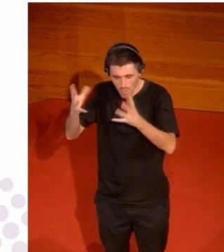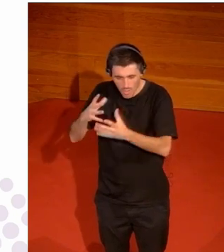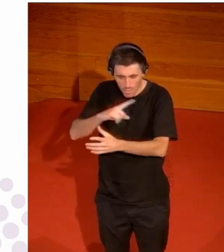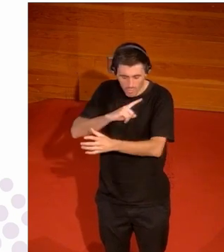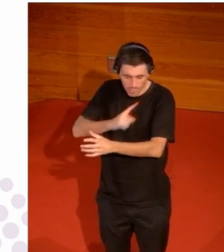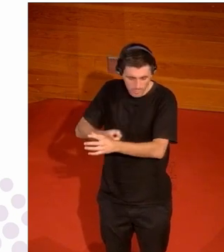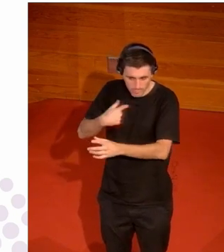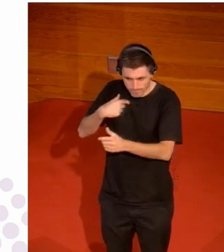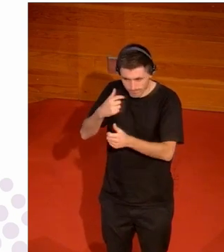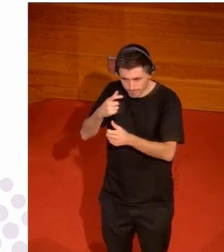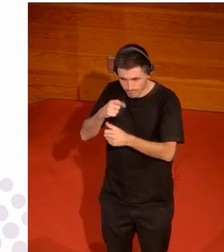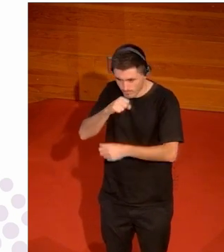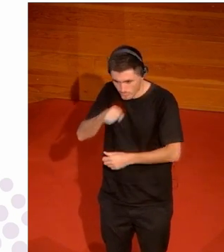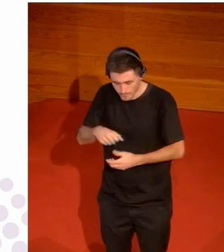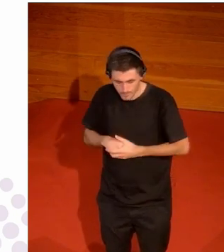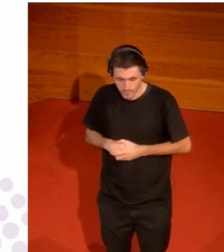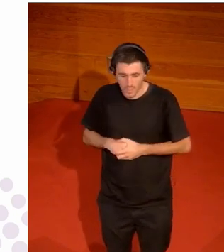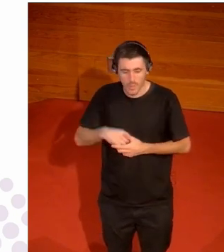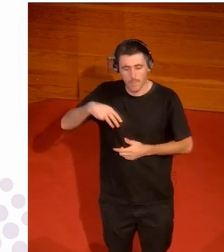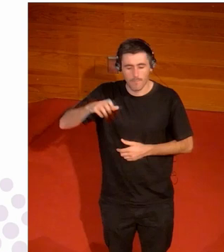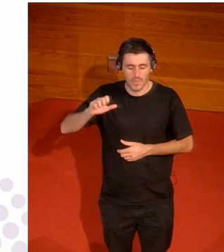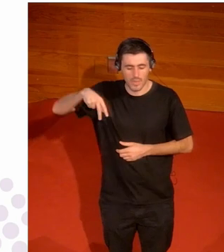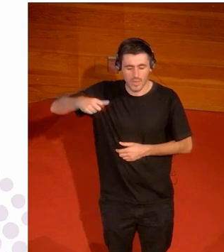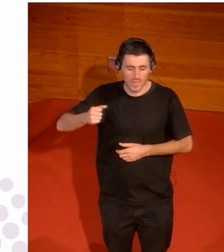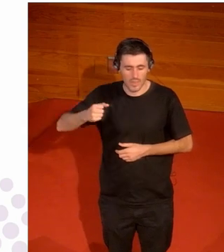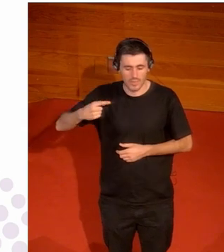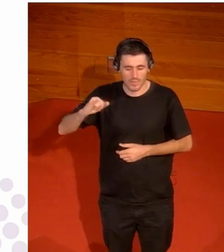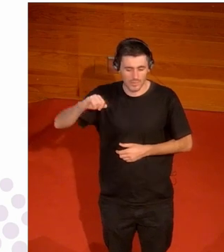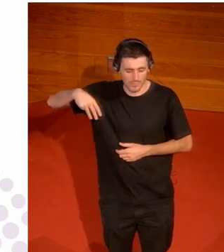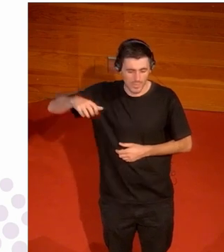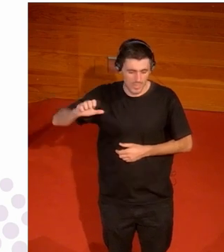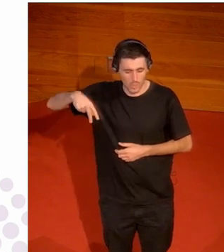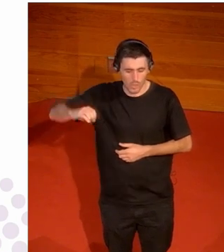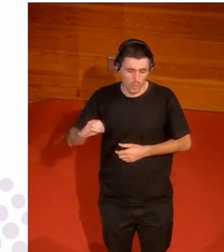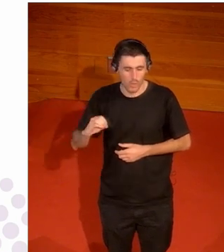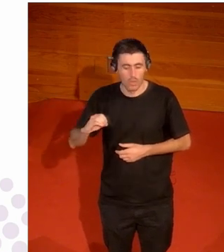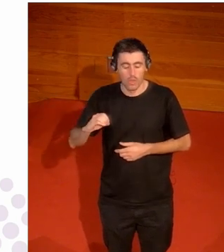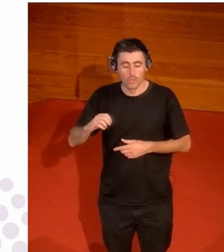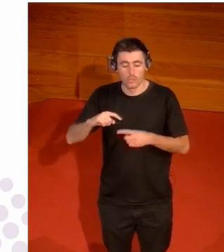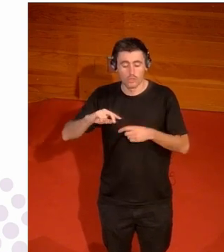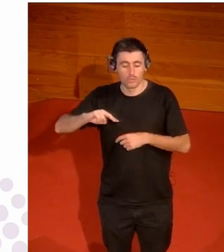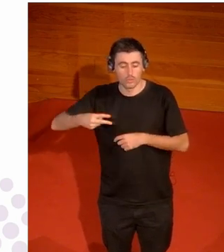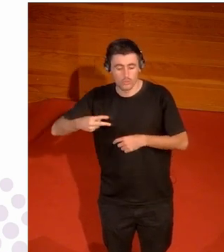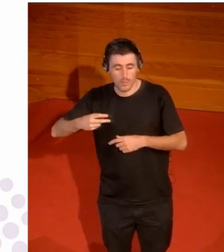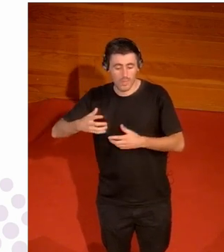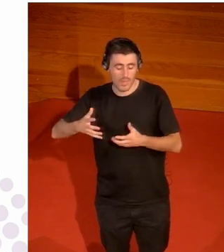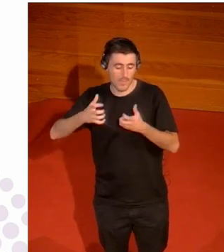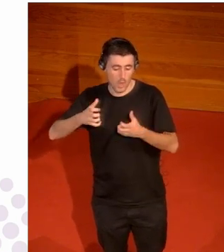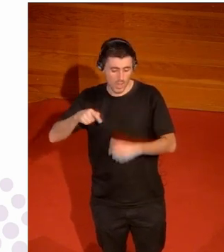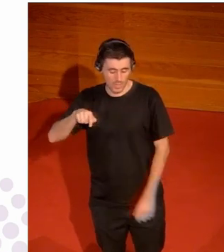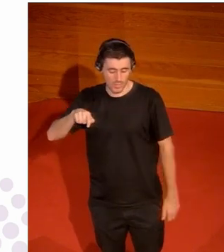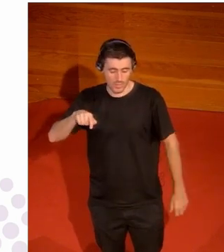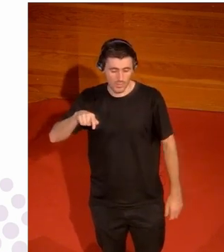Vega Jimeno que ha sido campeona o sea subcampeona olímpica en el 3x3 puso el otro día un